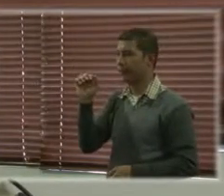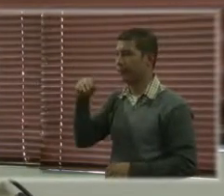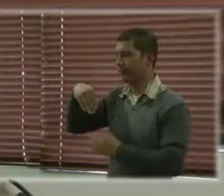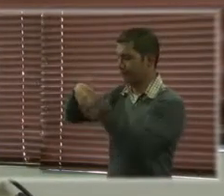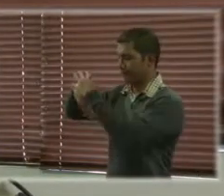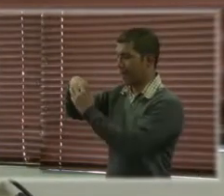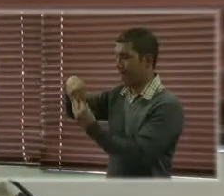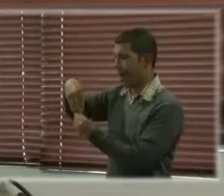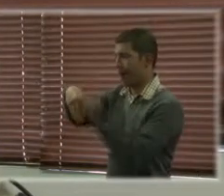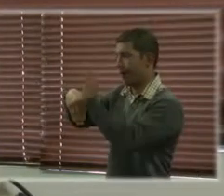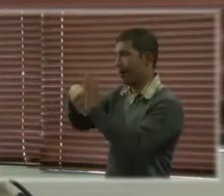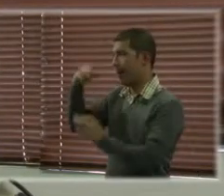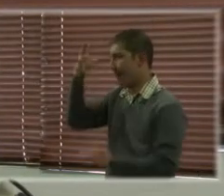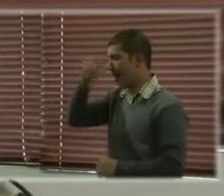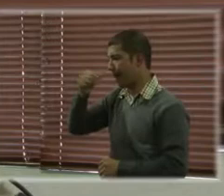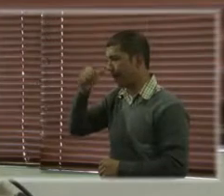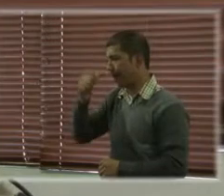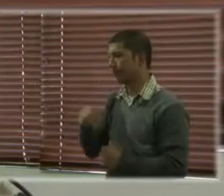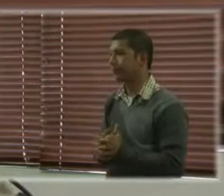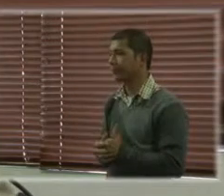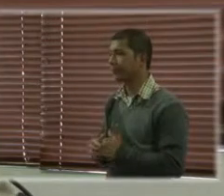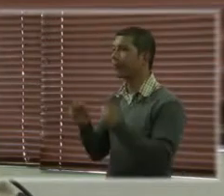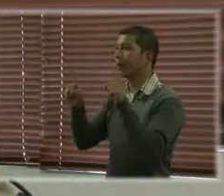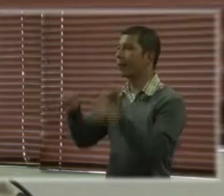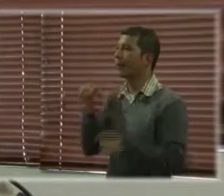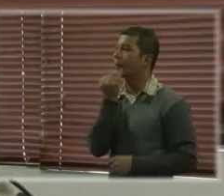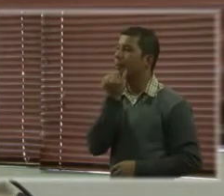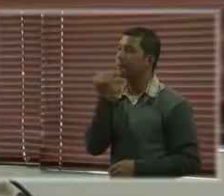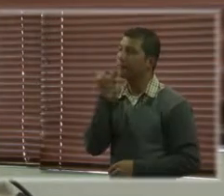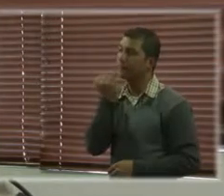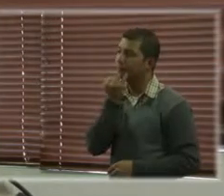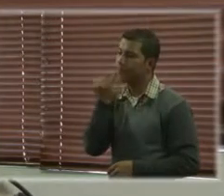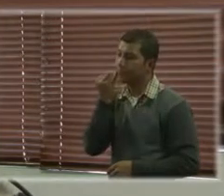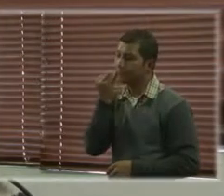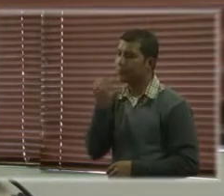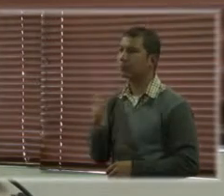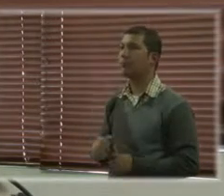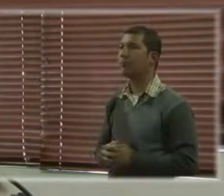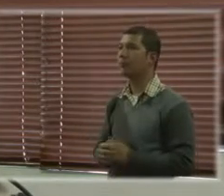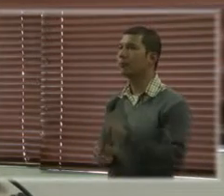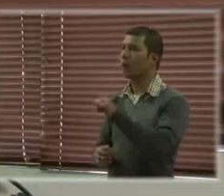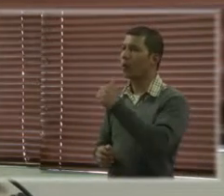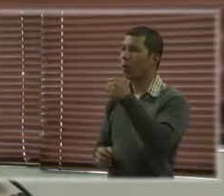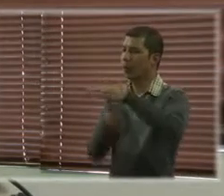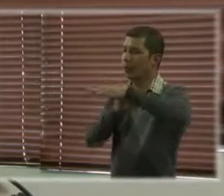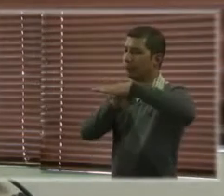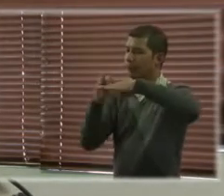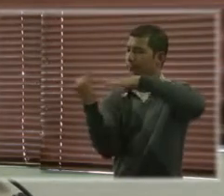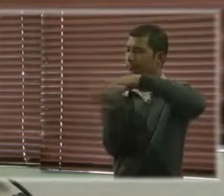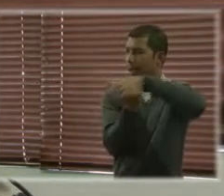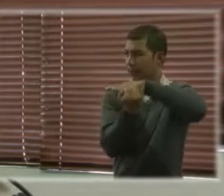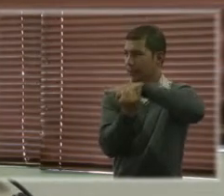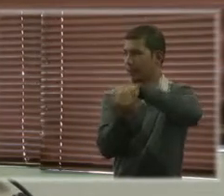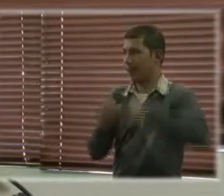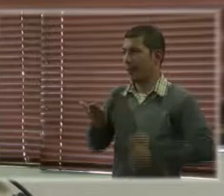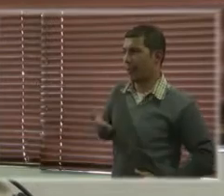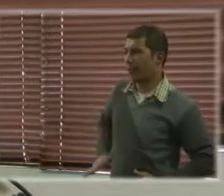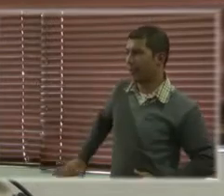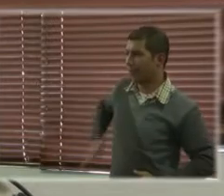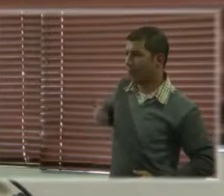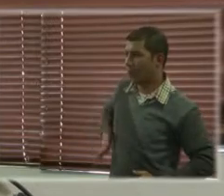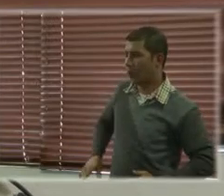de los territorios ocupados de Israel, hay una que se da en una isla del Pacífico, o sea